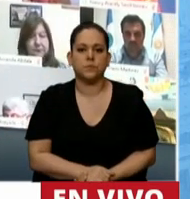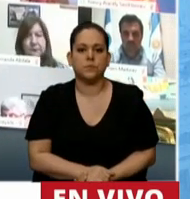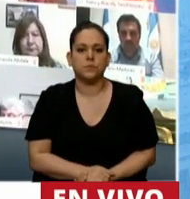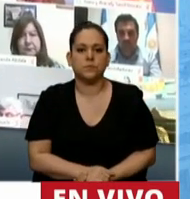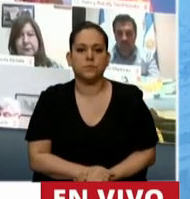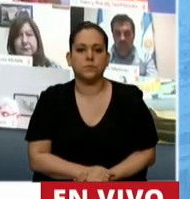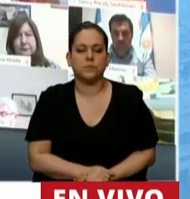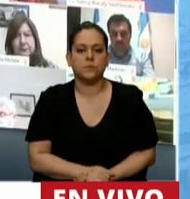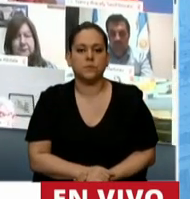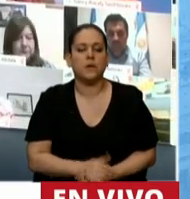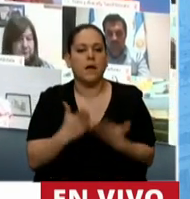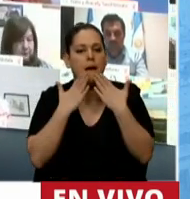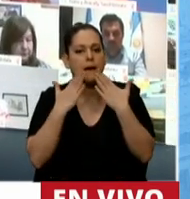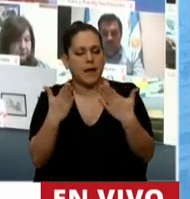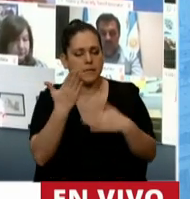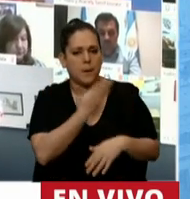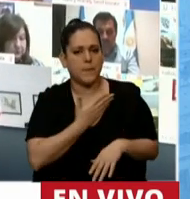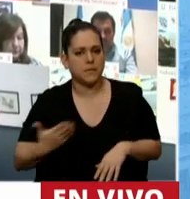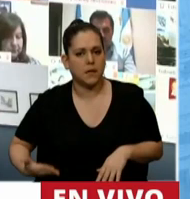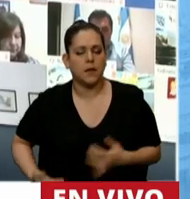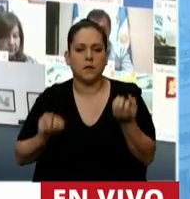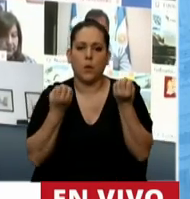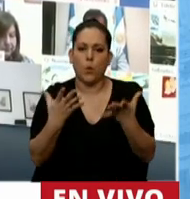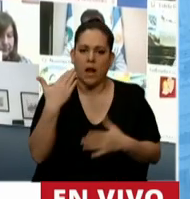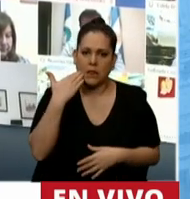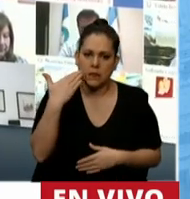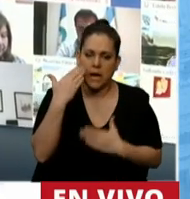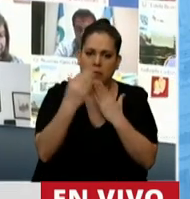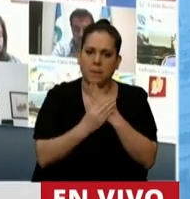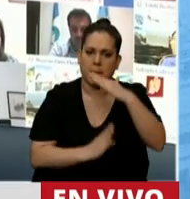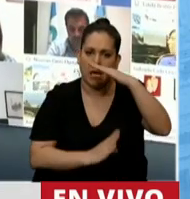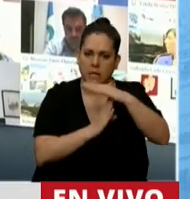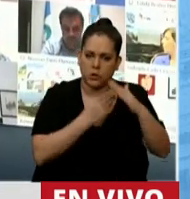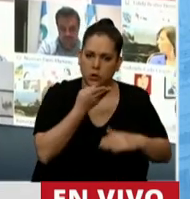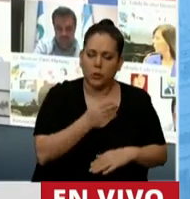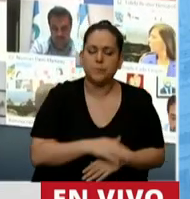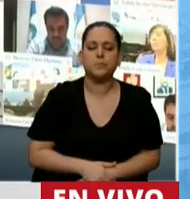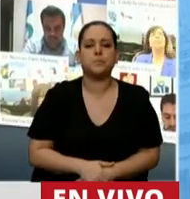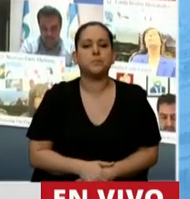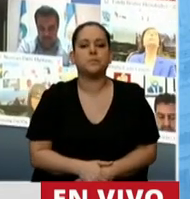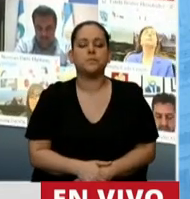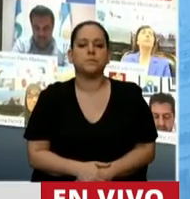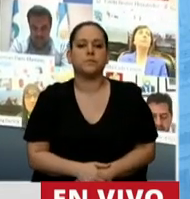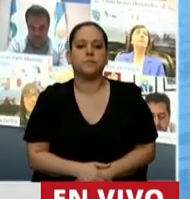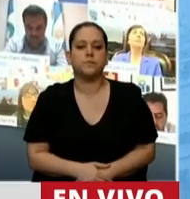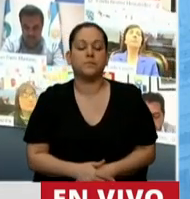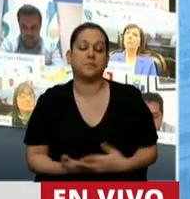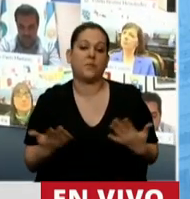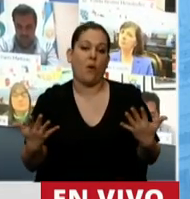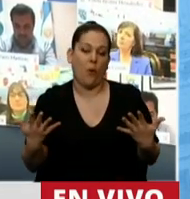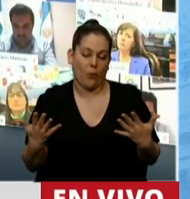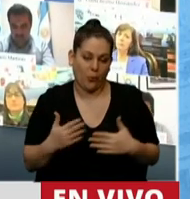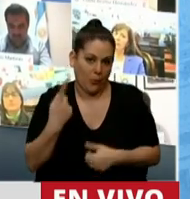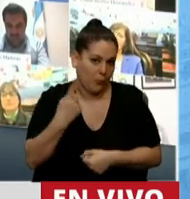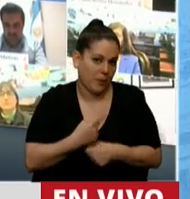Gracias, Presidente. Buenas tardes, Ministro. Bueno, en primer lugar, obviamente, me